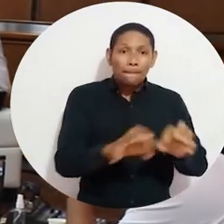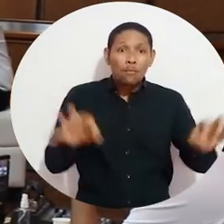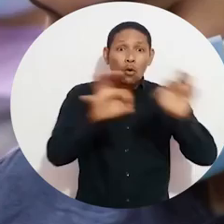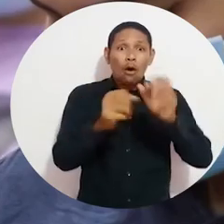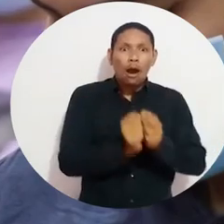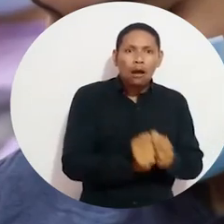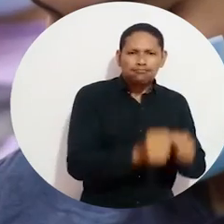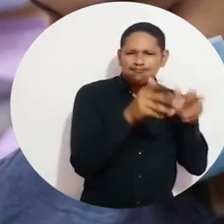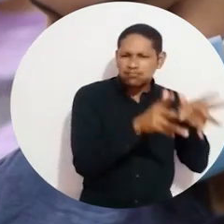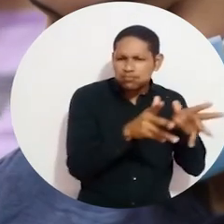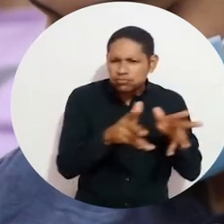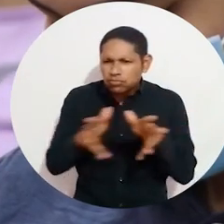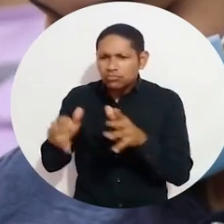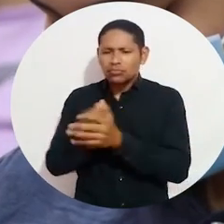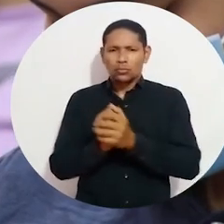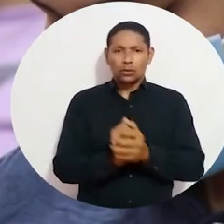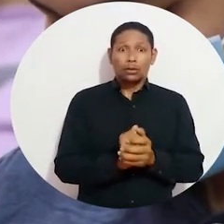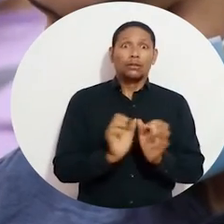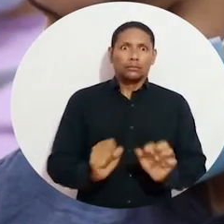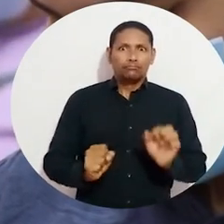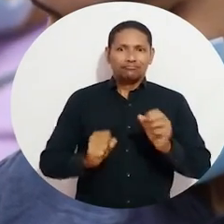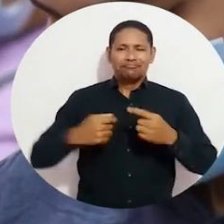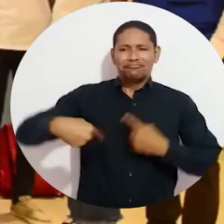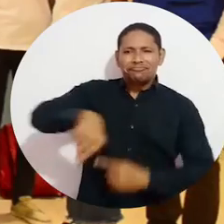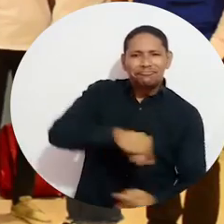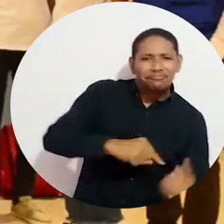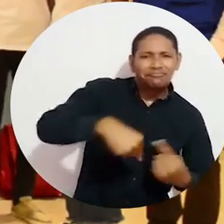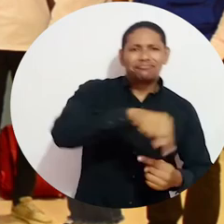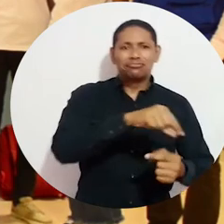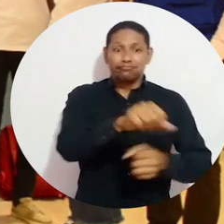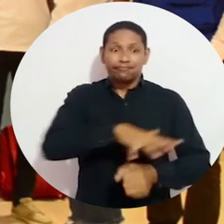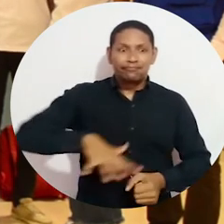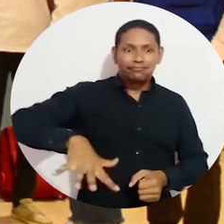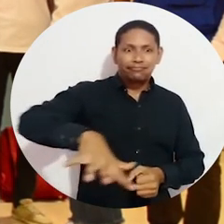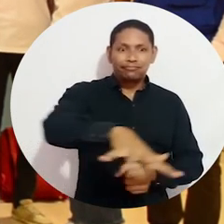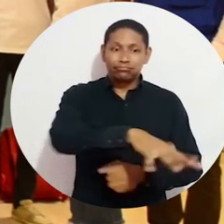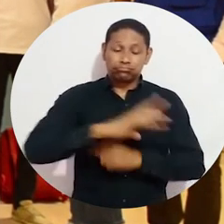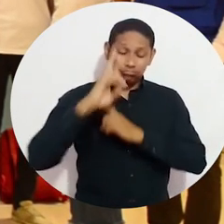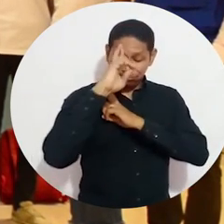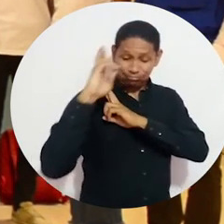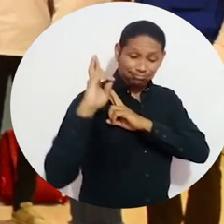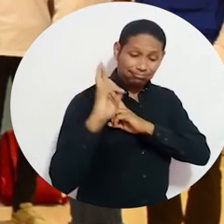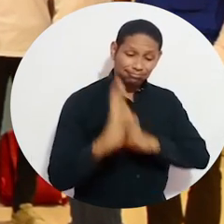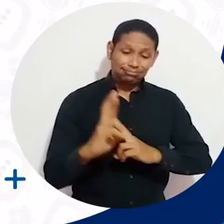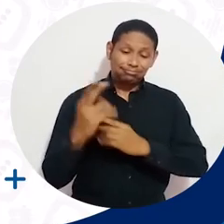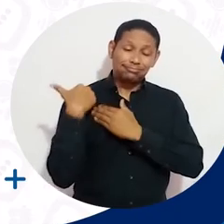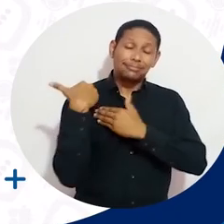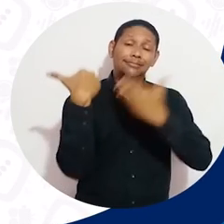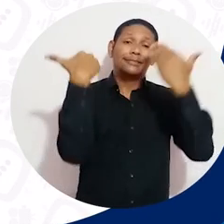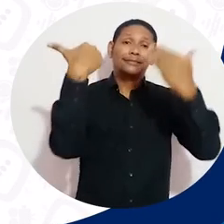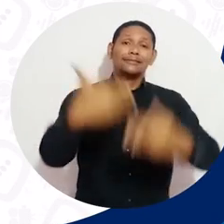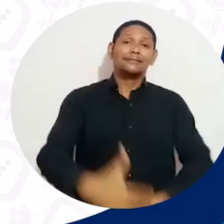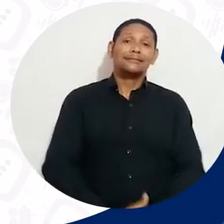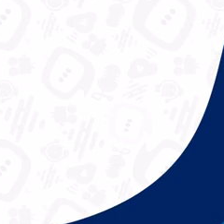de la programación, bajo el objetivo de educar, informar y recrear con una alta responsabilidad hacia el territorio.